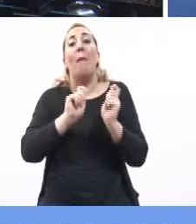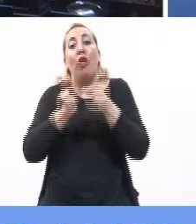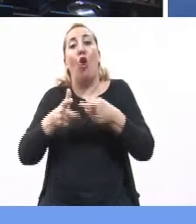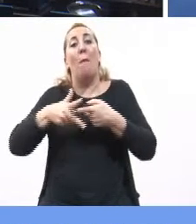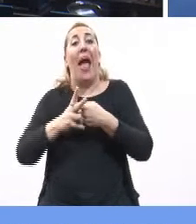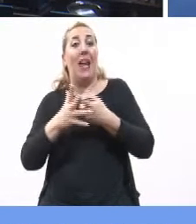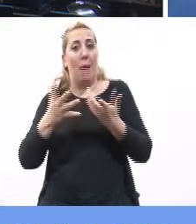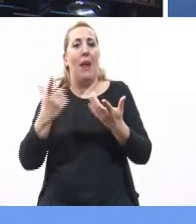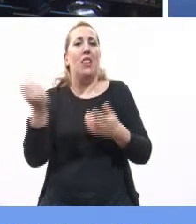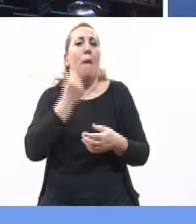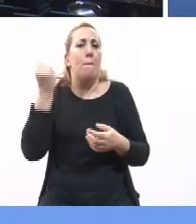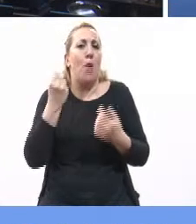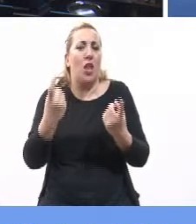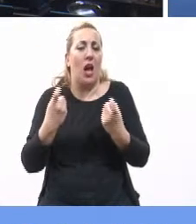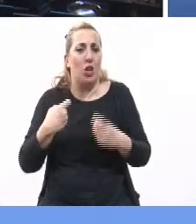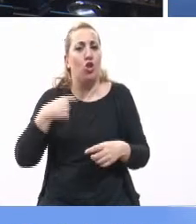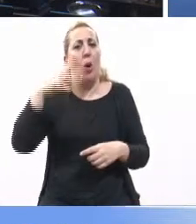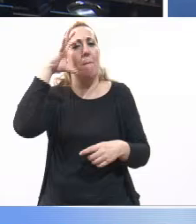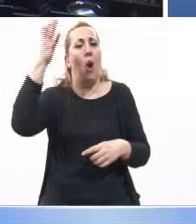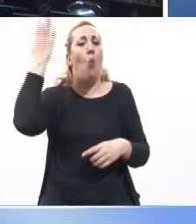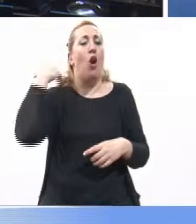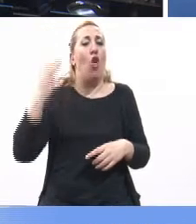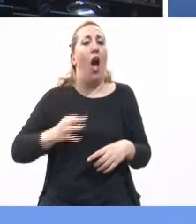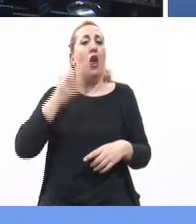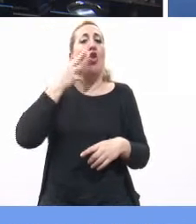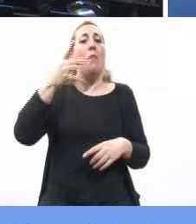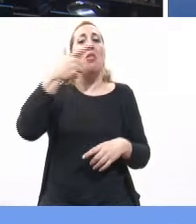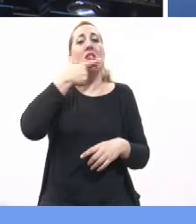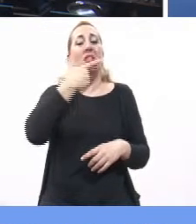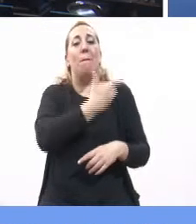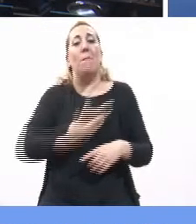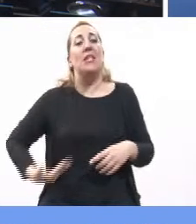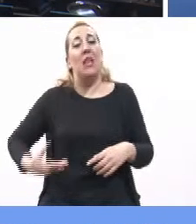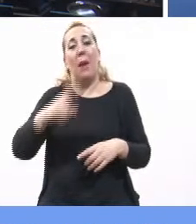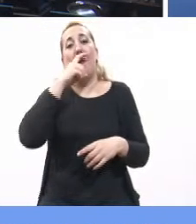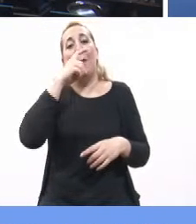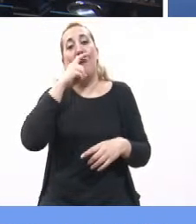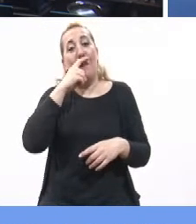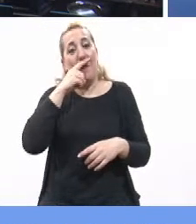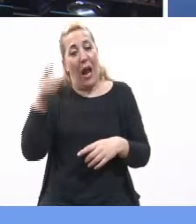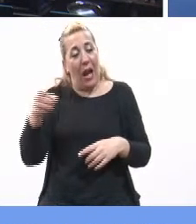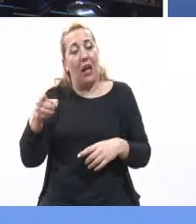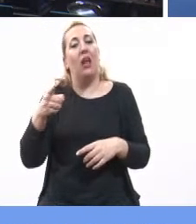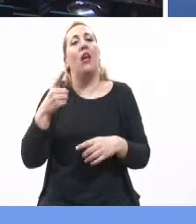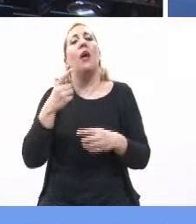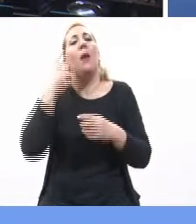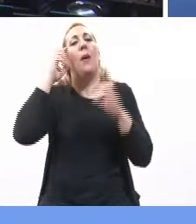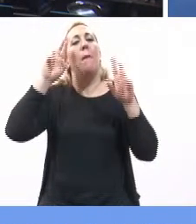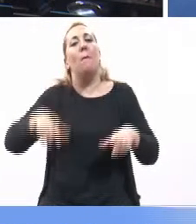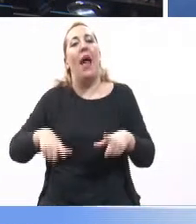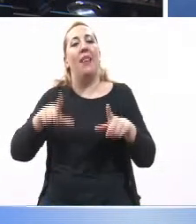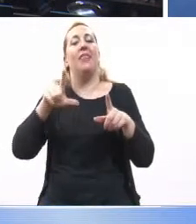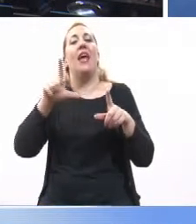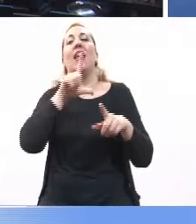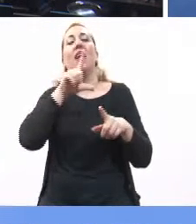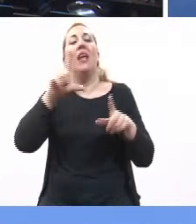indispensables. Yo recuerdo en el año 2017 cuando el Presidente Macri ponía en funcionamiento el plan de telesalud.